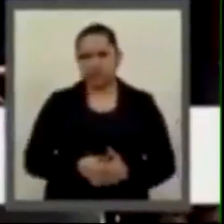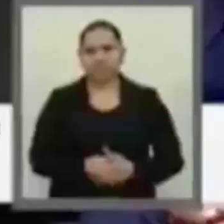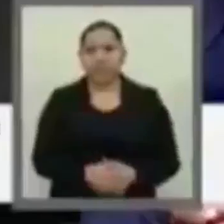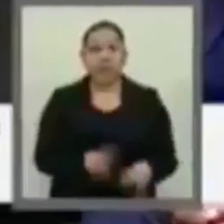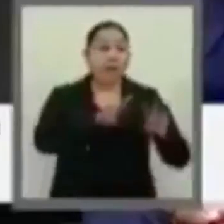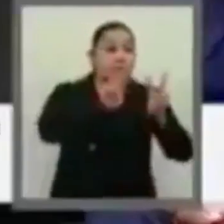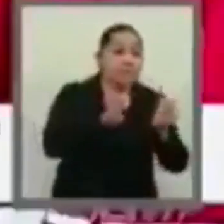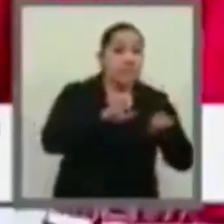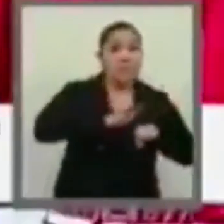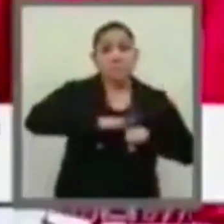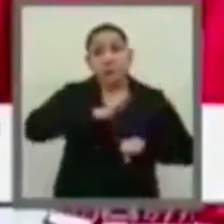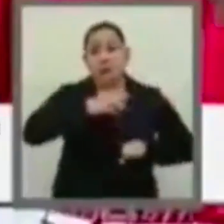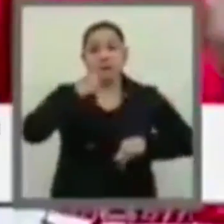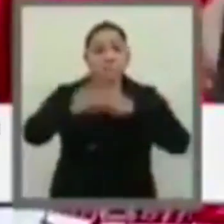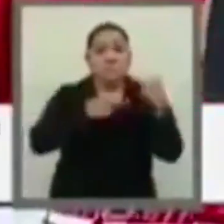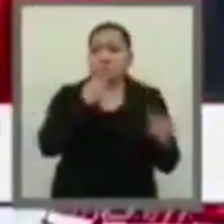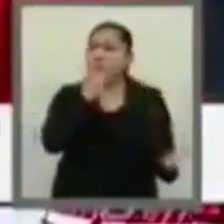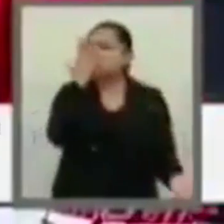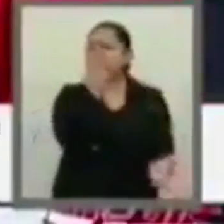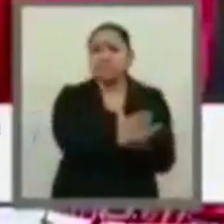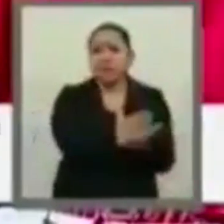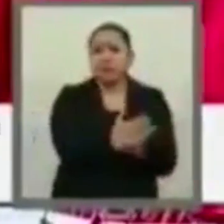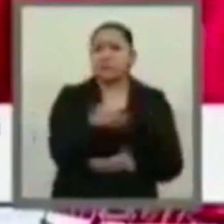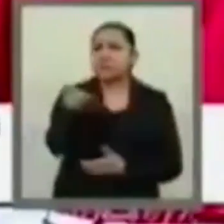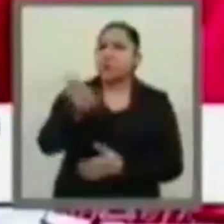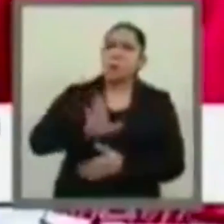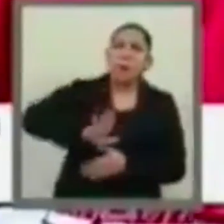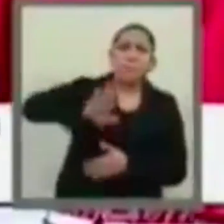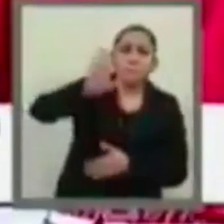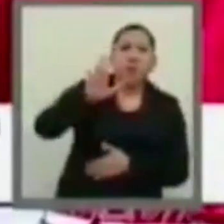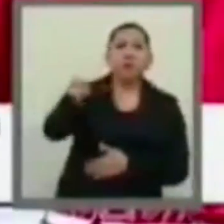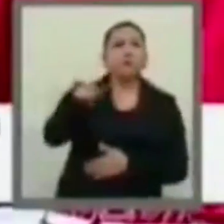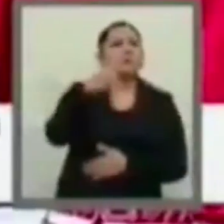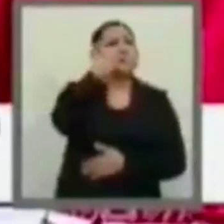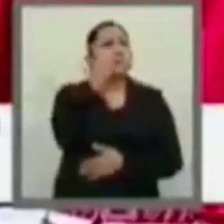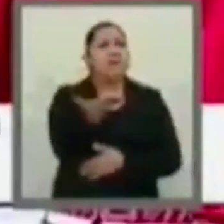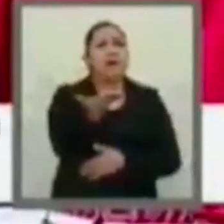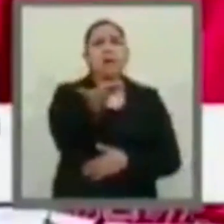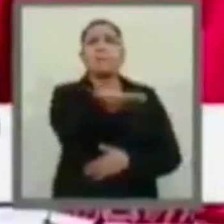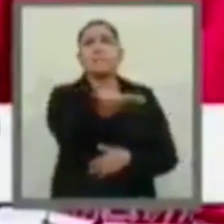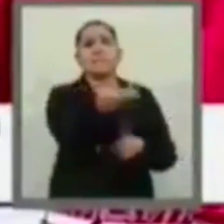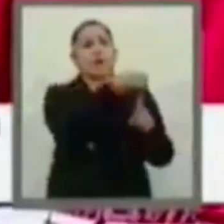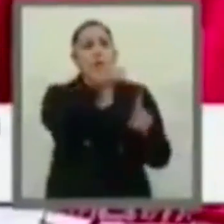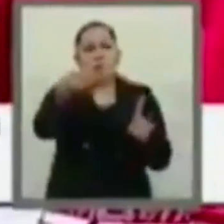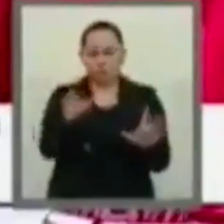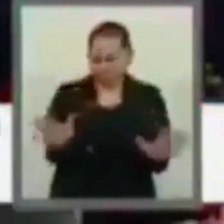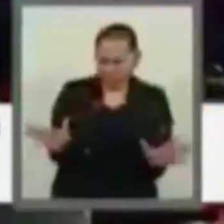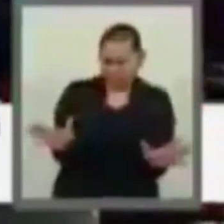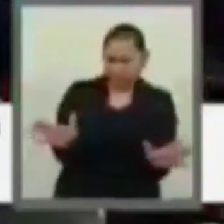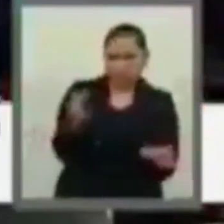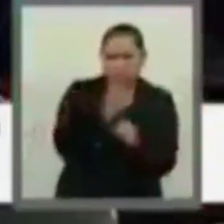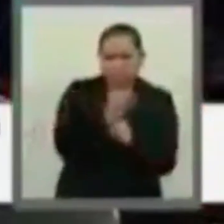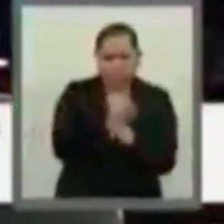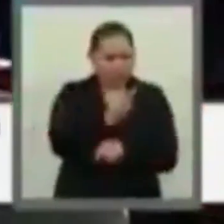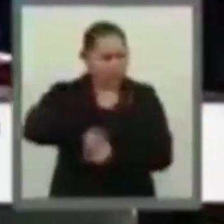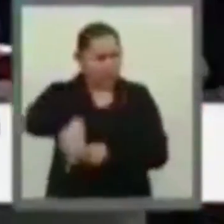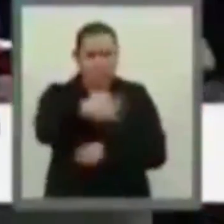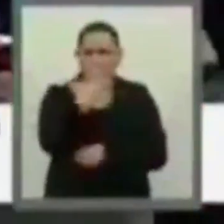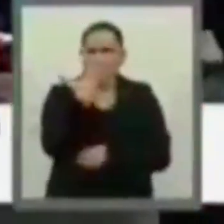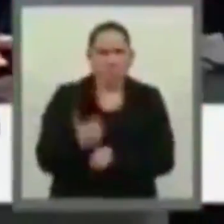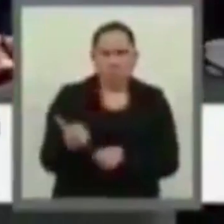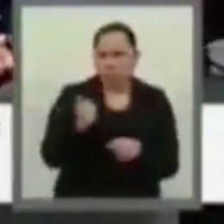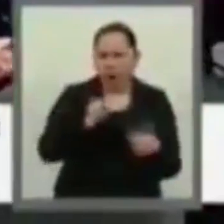Nacional. No le acepto su moción de orden porque no hay desorden, a no ser que usted